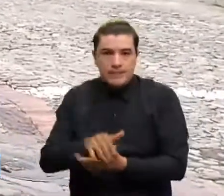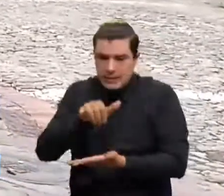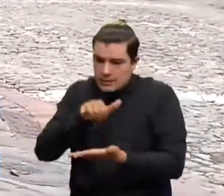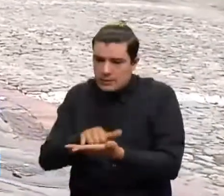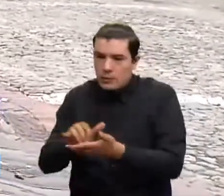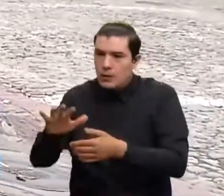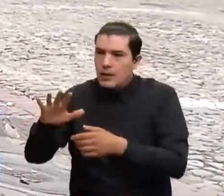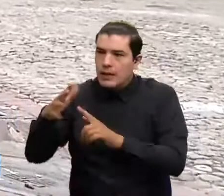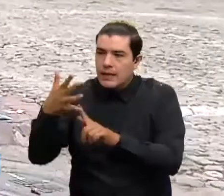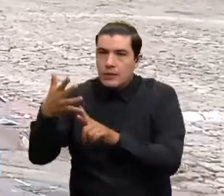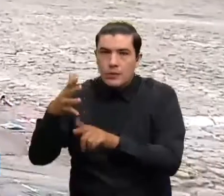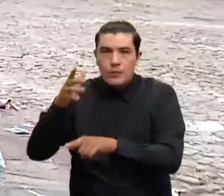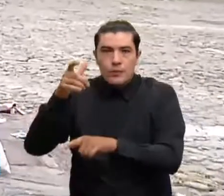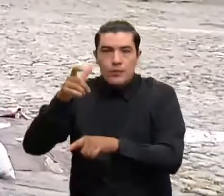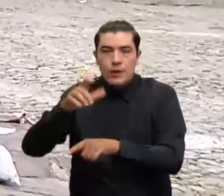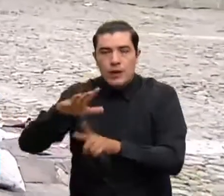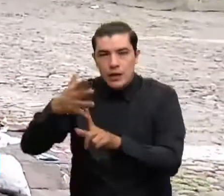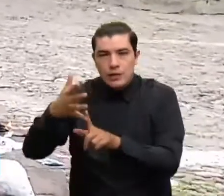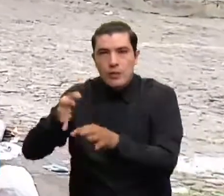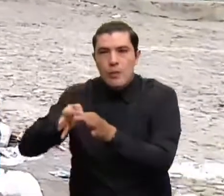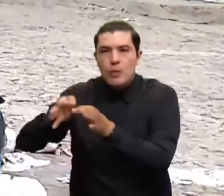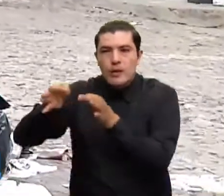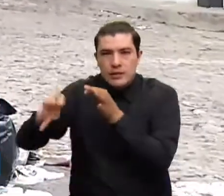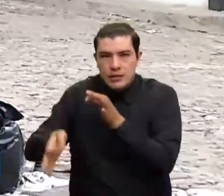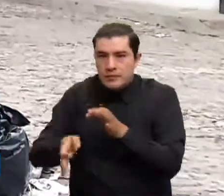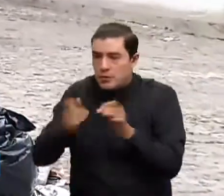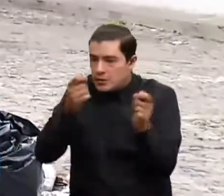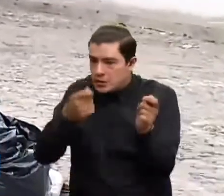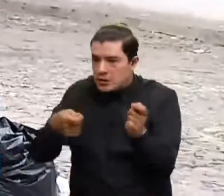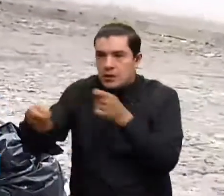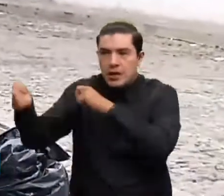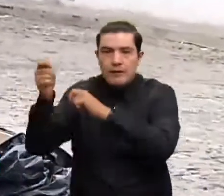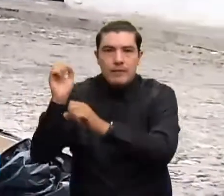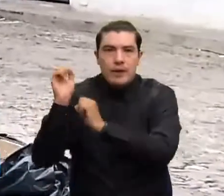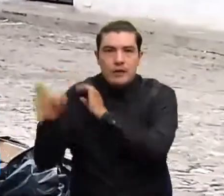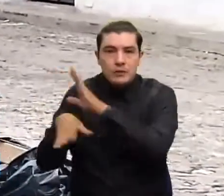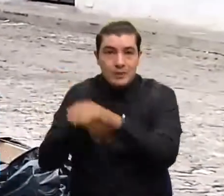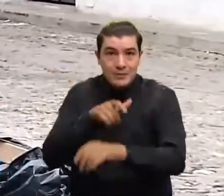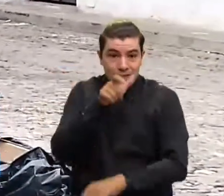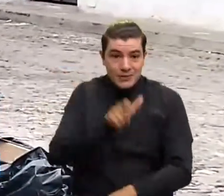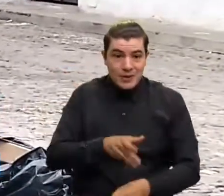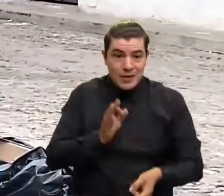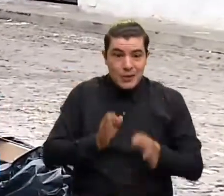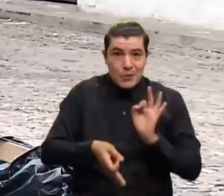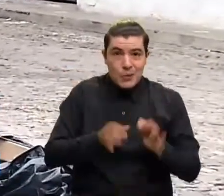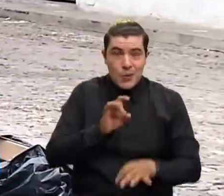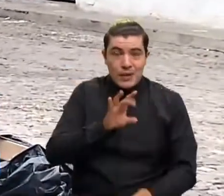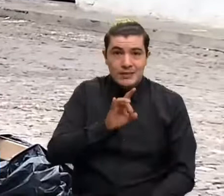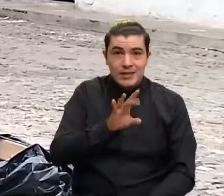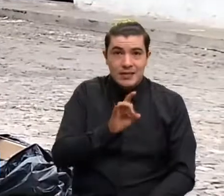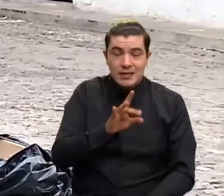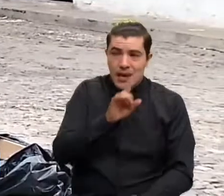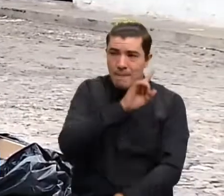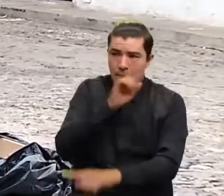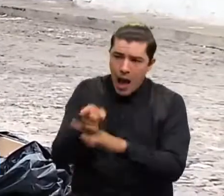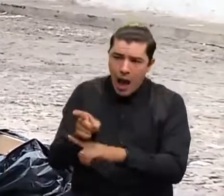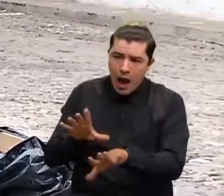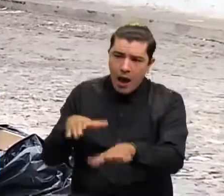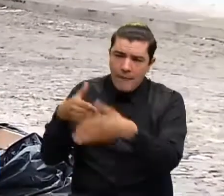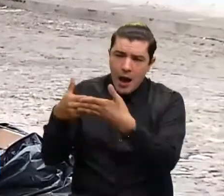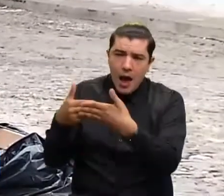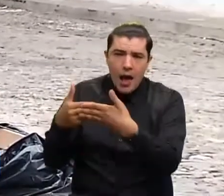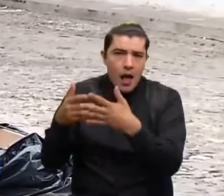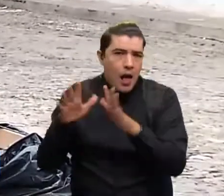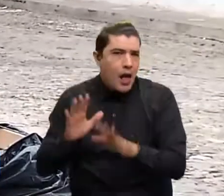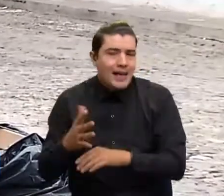a este relleno sanitario, desobedeciendo la orden del juez 15 administrativo, donde advierte que se